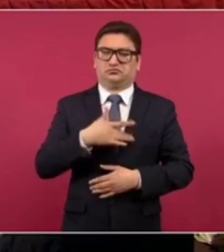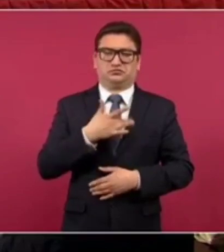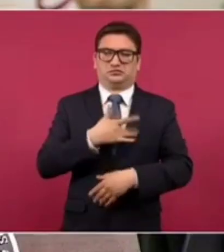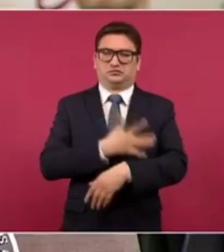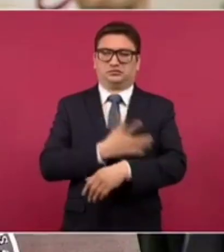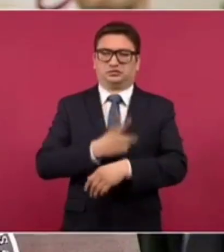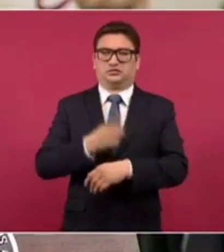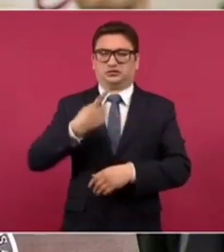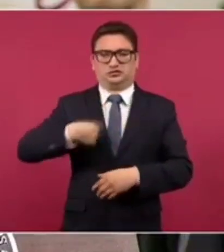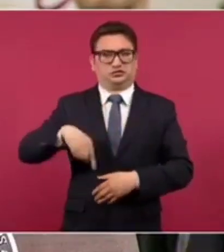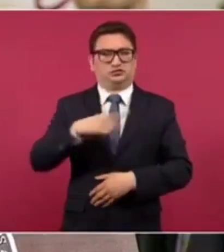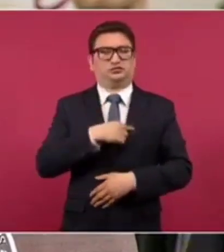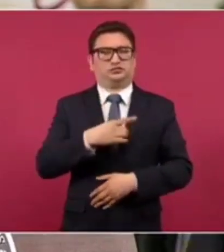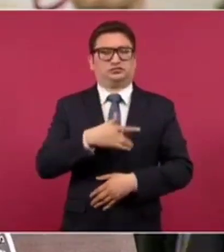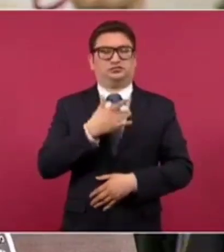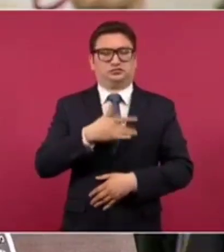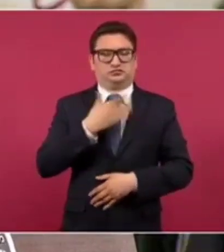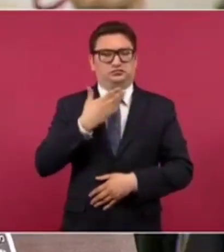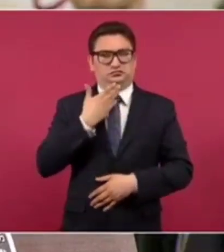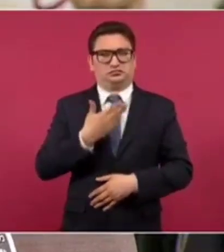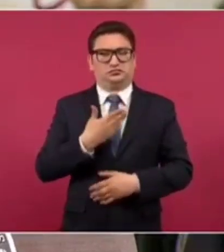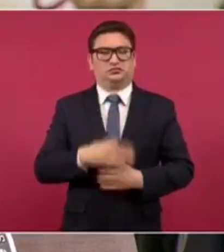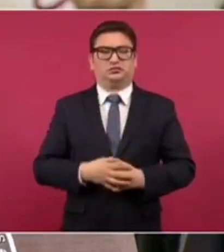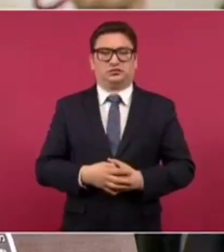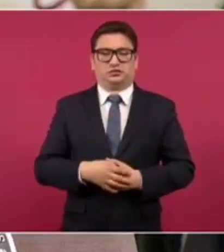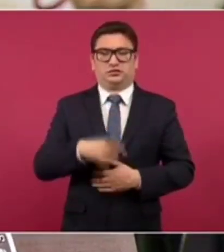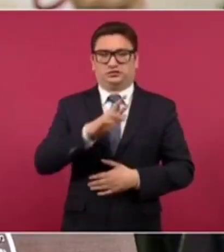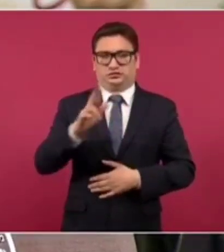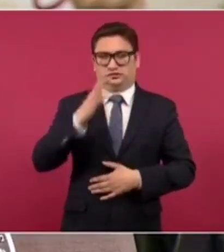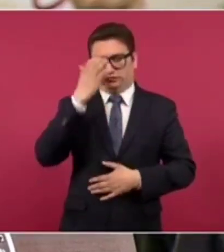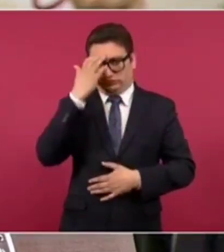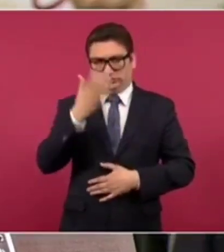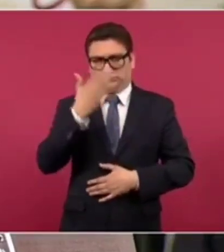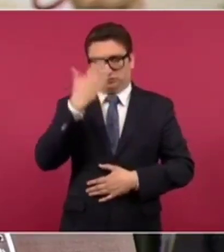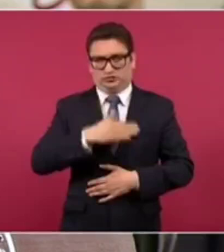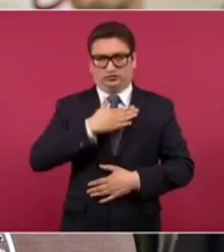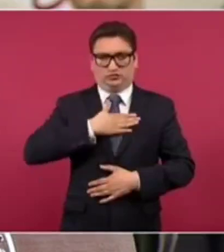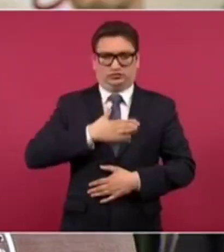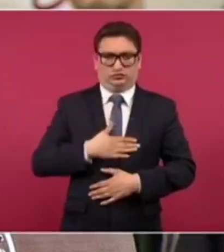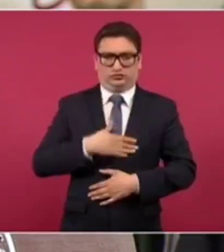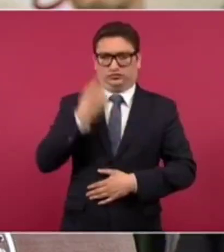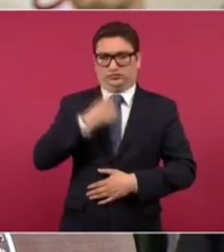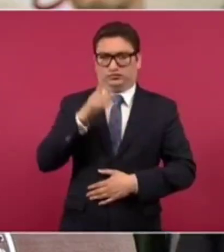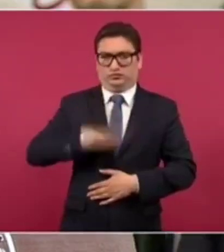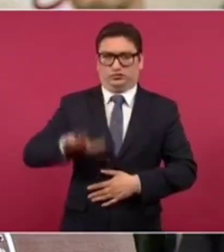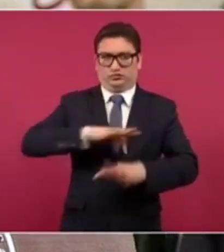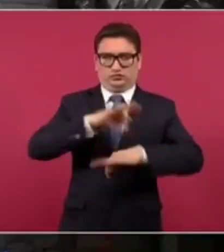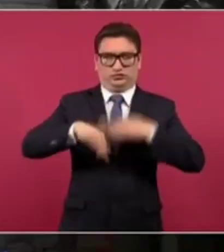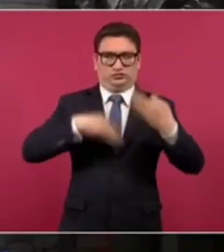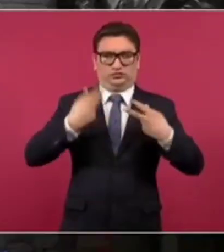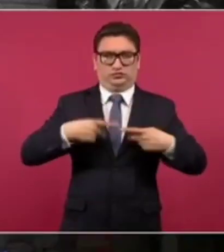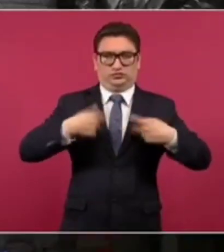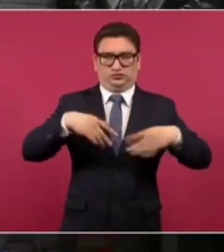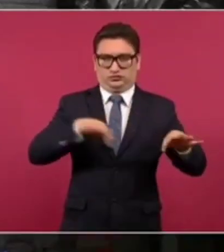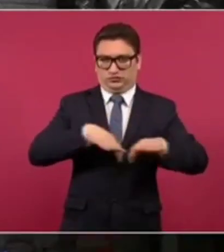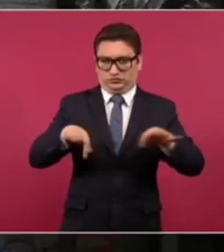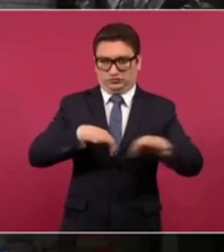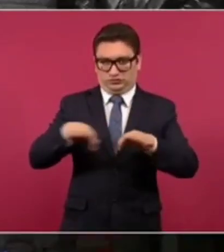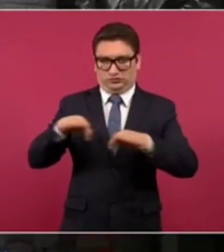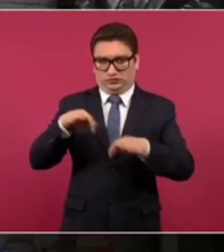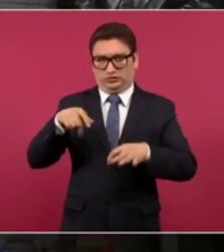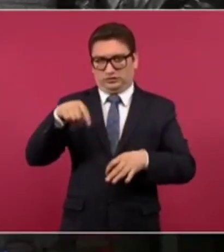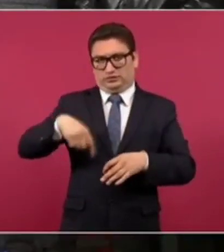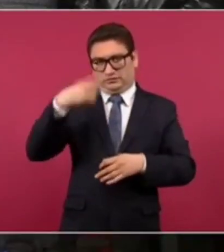nosotros es motivo, en primer lugar, de reconocer que es una justicia para los trabajadores en México que se vieron